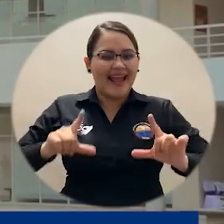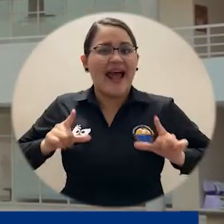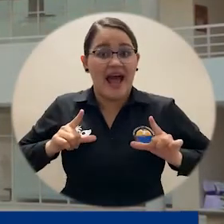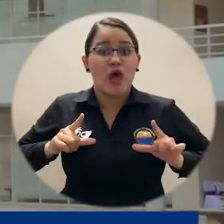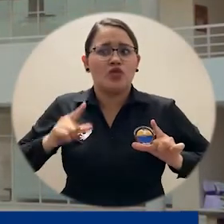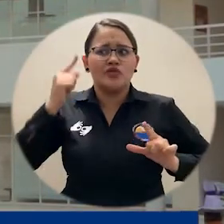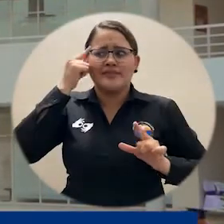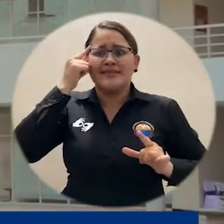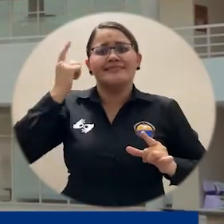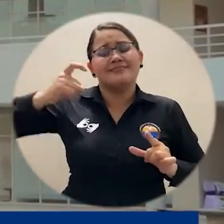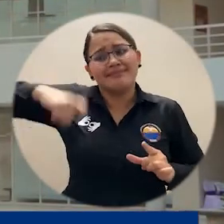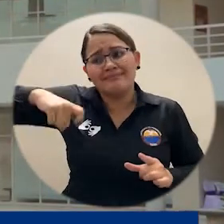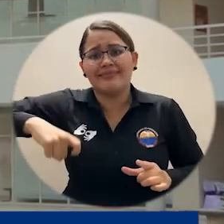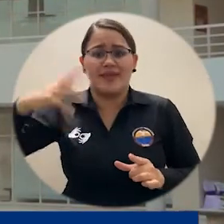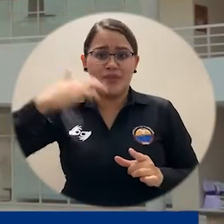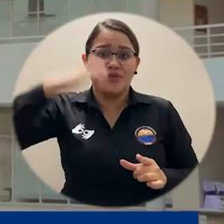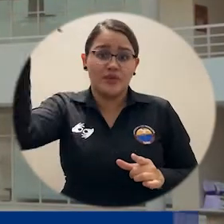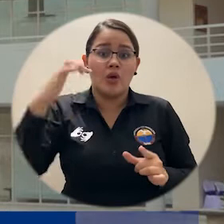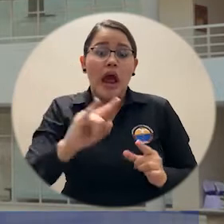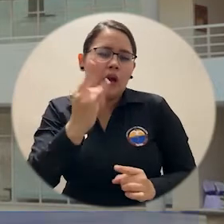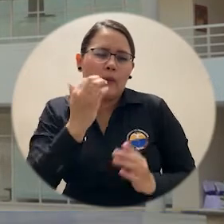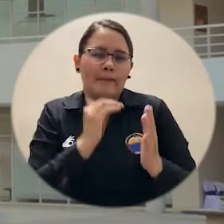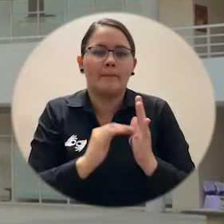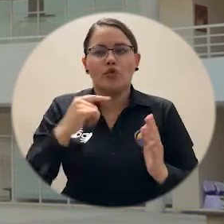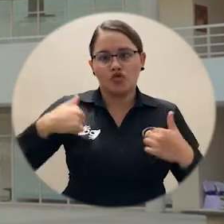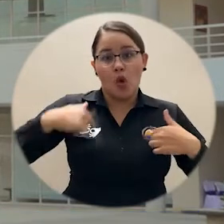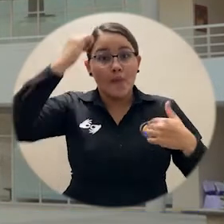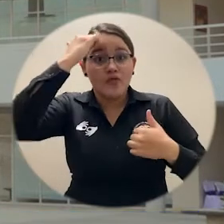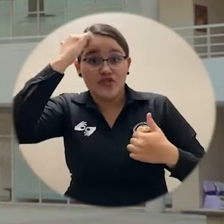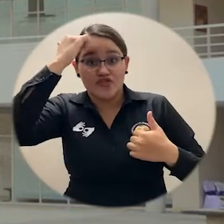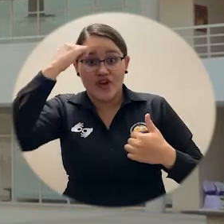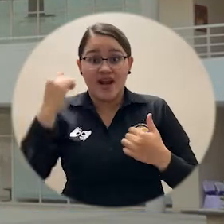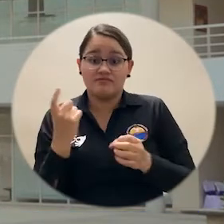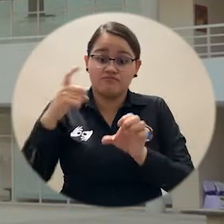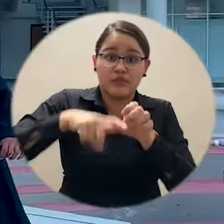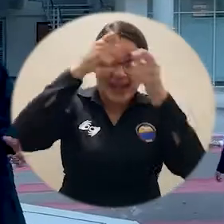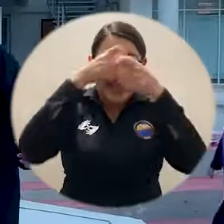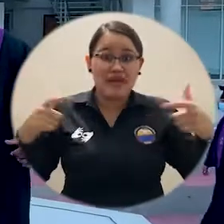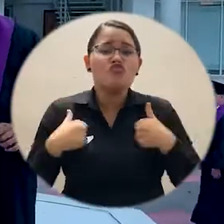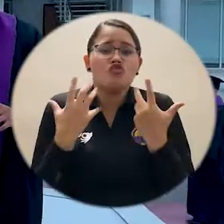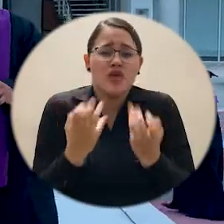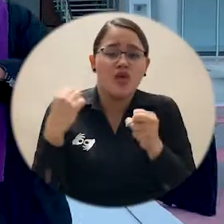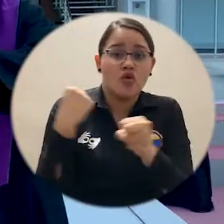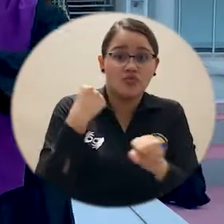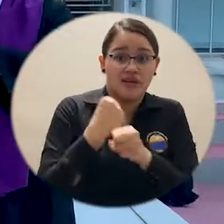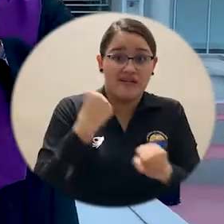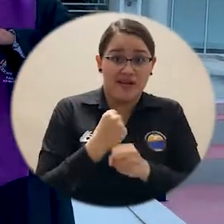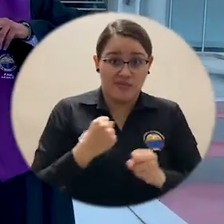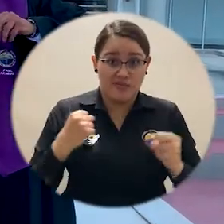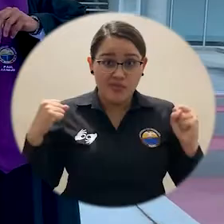magisterio hay que ser o licenciado o profesional en deporte. Y no éramos ninguno de los dos. No podíamos acceder a esta ventaja de ser